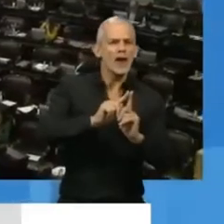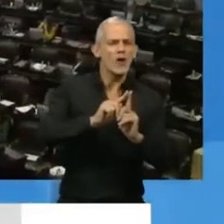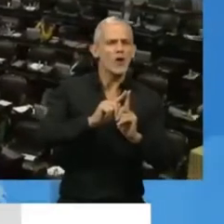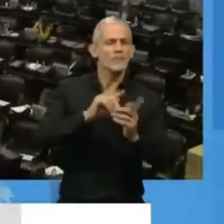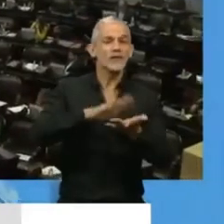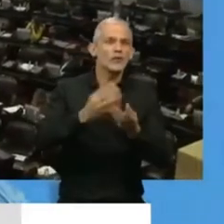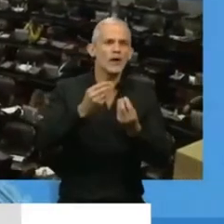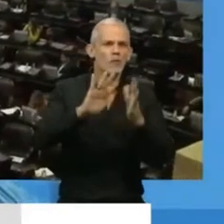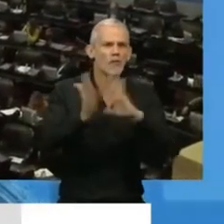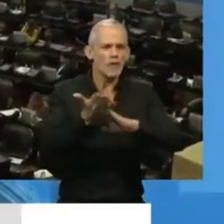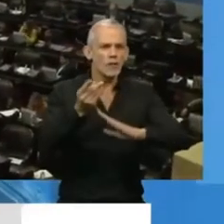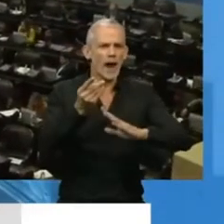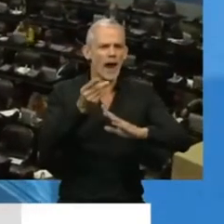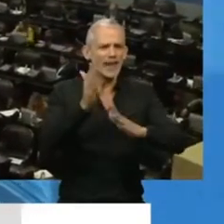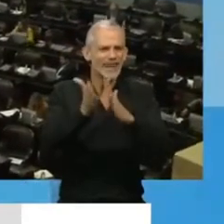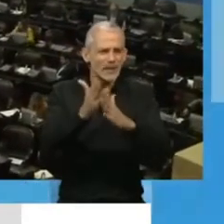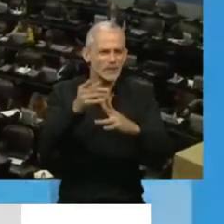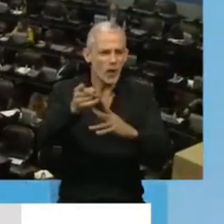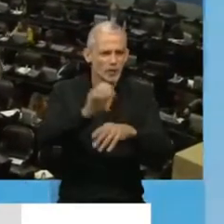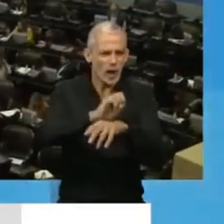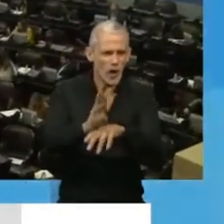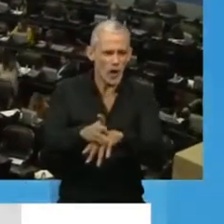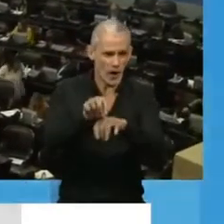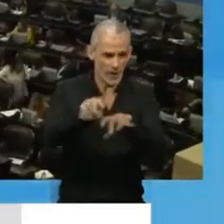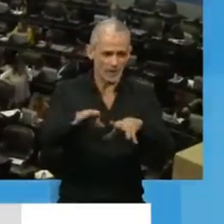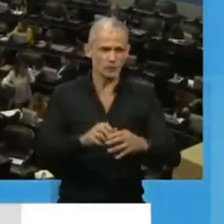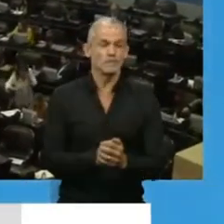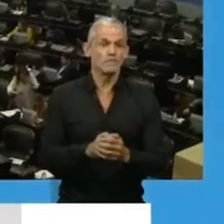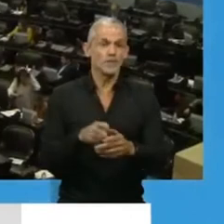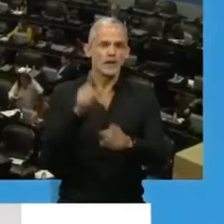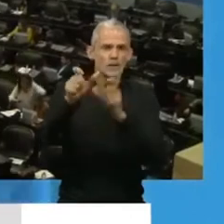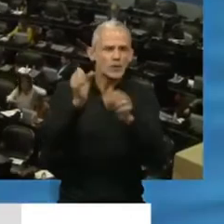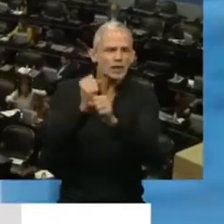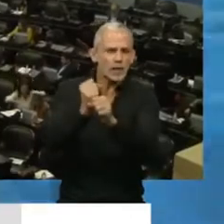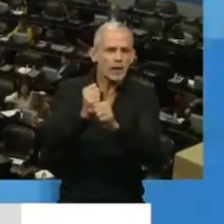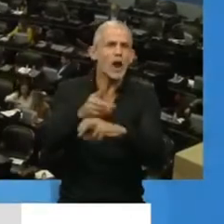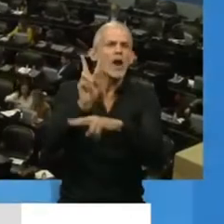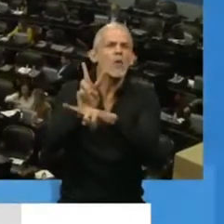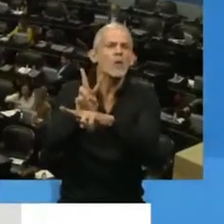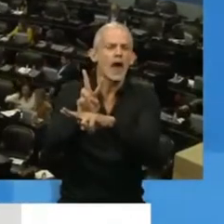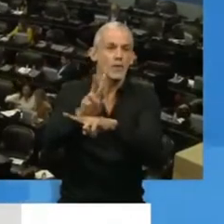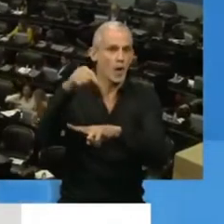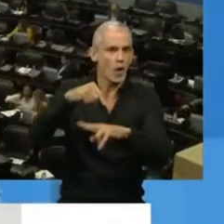tratamiento del virus. Estos trabajadores que los tenemos que cuidar siempre, pero hoy más que nunca.